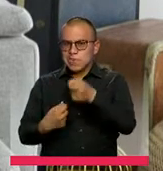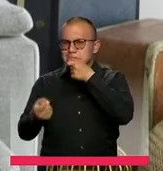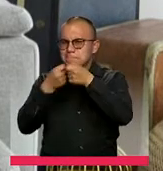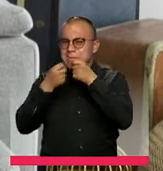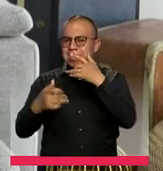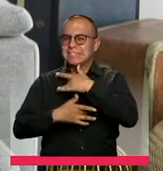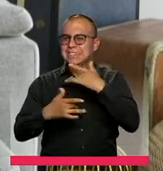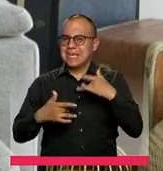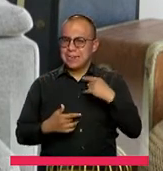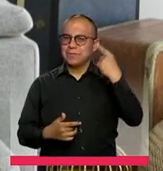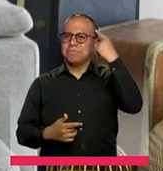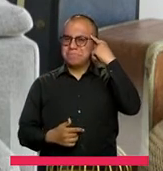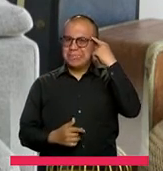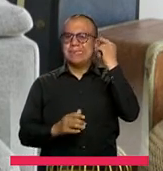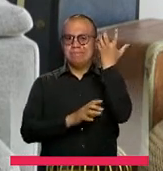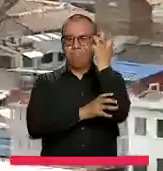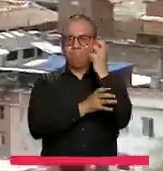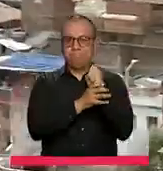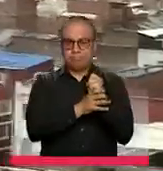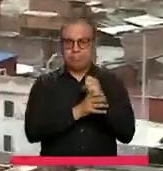que la salud mental se deterioró.